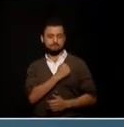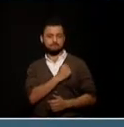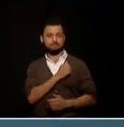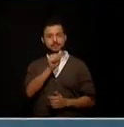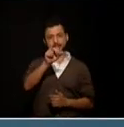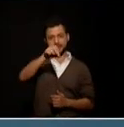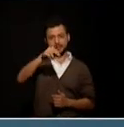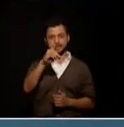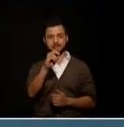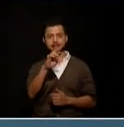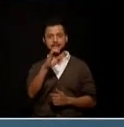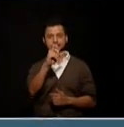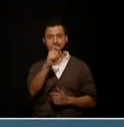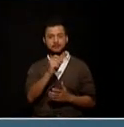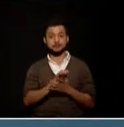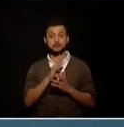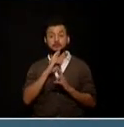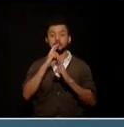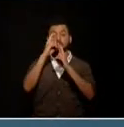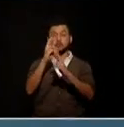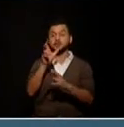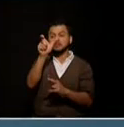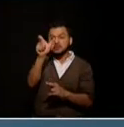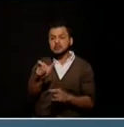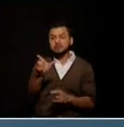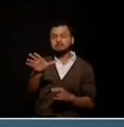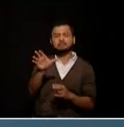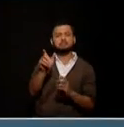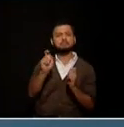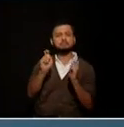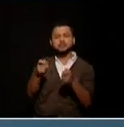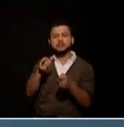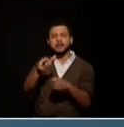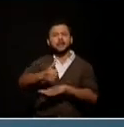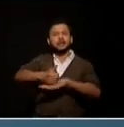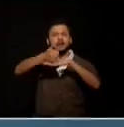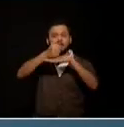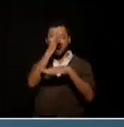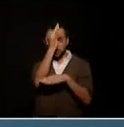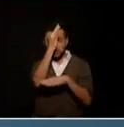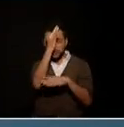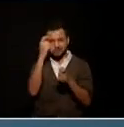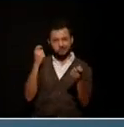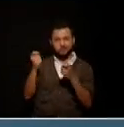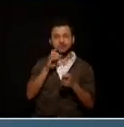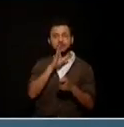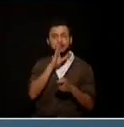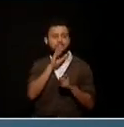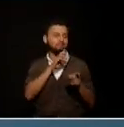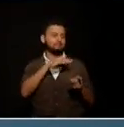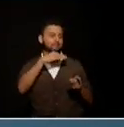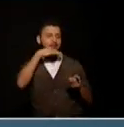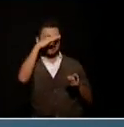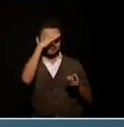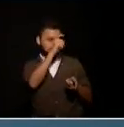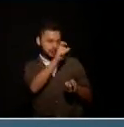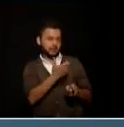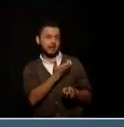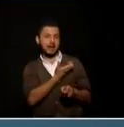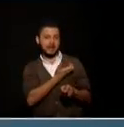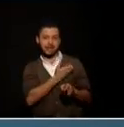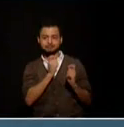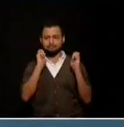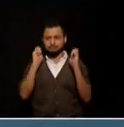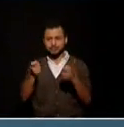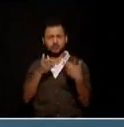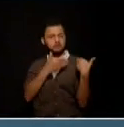gerentes de los hospitales los definen los alcaldes municipales pero nosotros tenemos que participar en el proceso para que estas